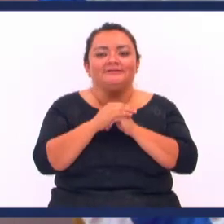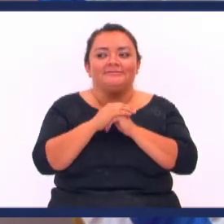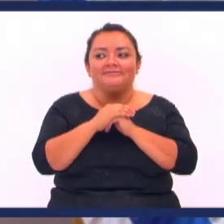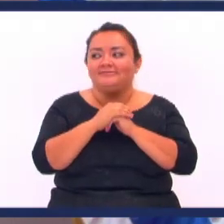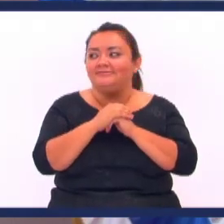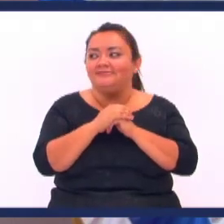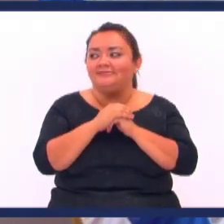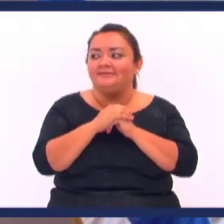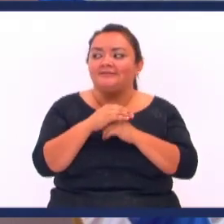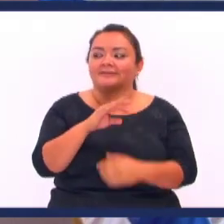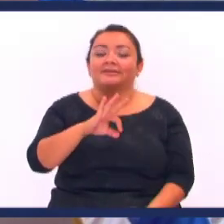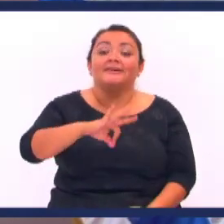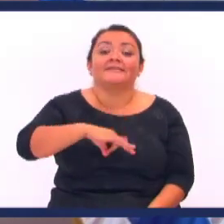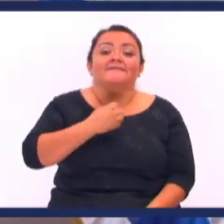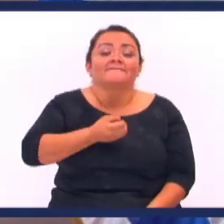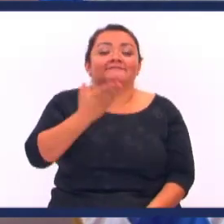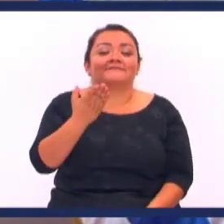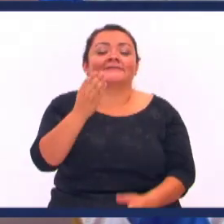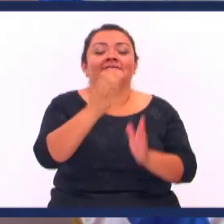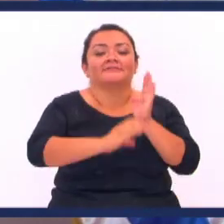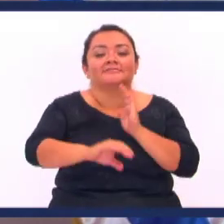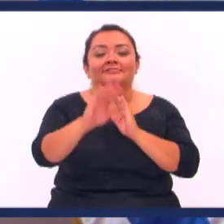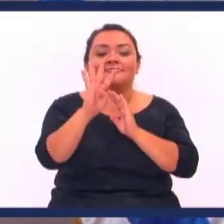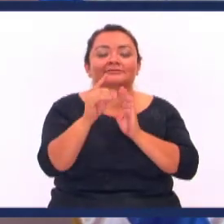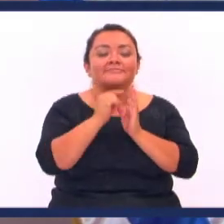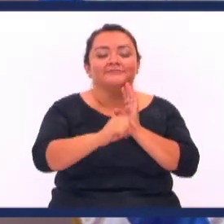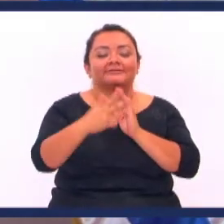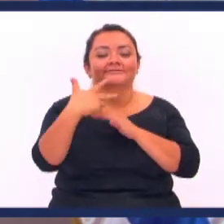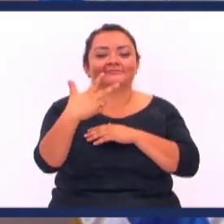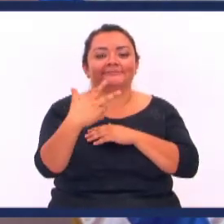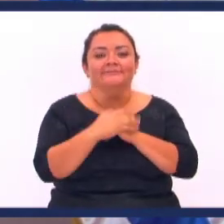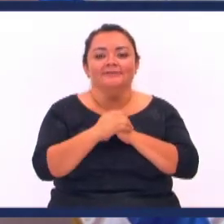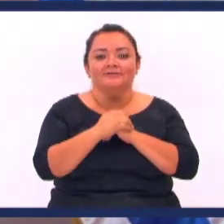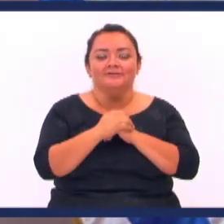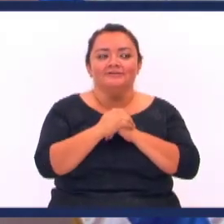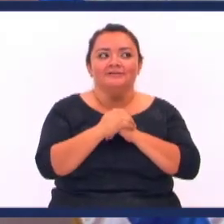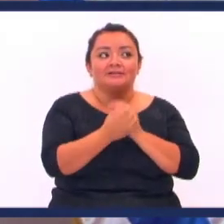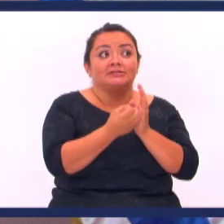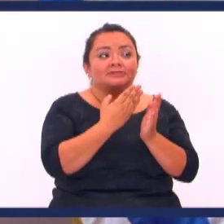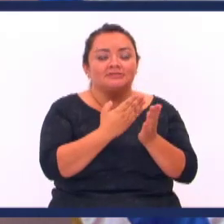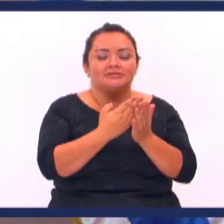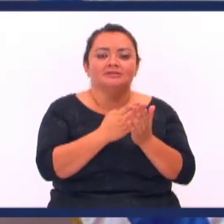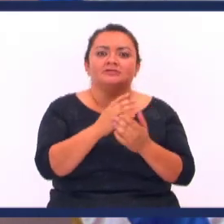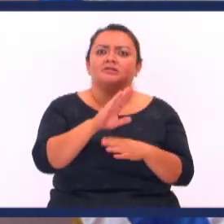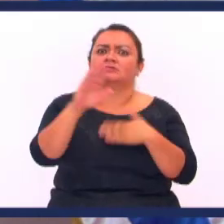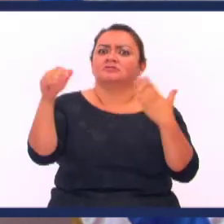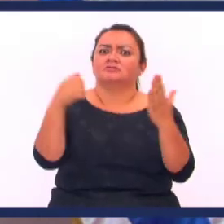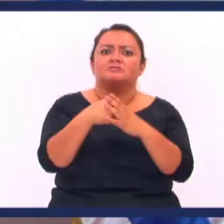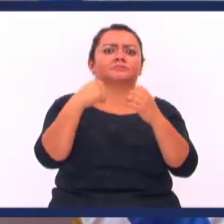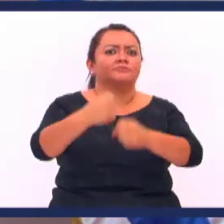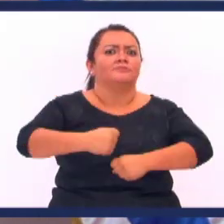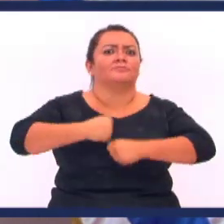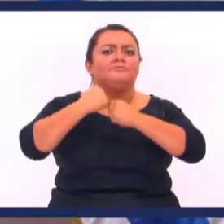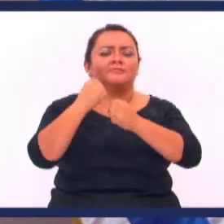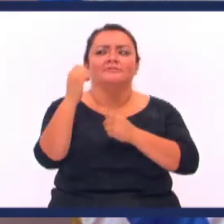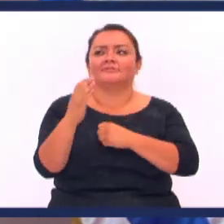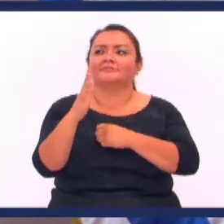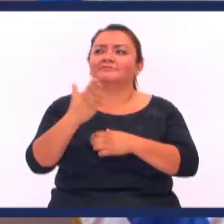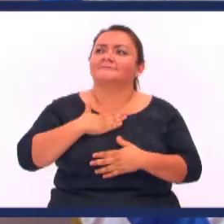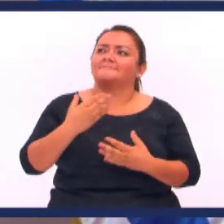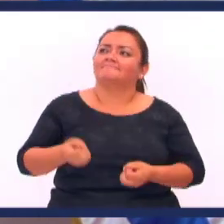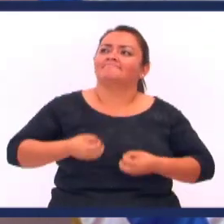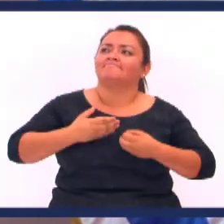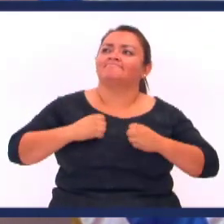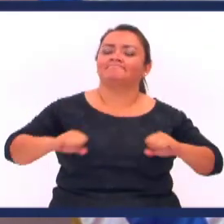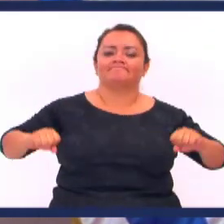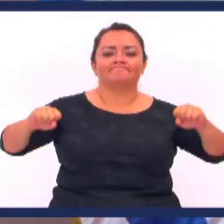puede Decir en casa Filipenses 4, 13 Que dice Todo lo puedo En Cristo Que me fortalece La tribulación En la vida